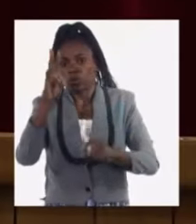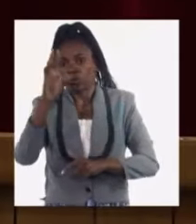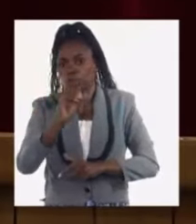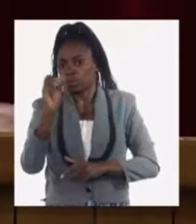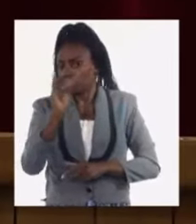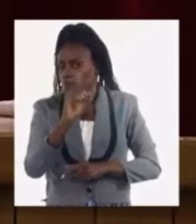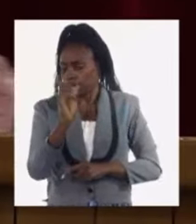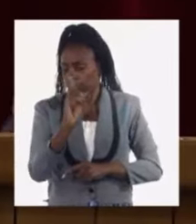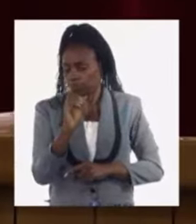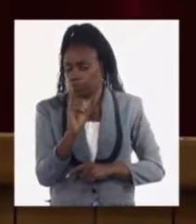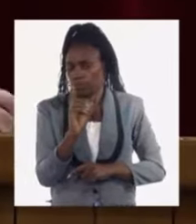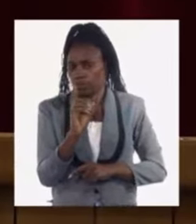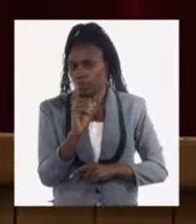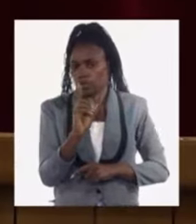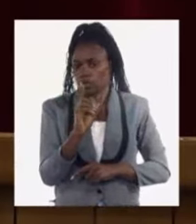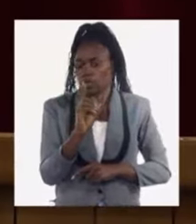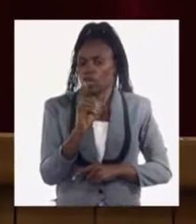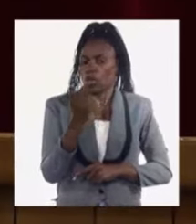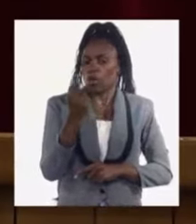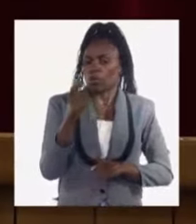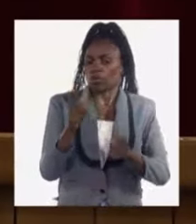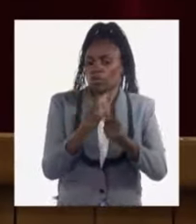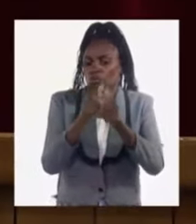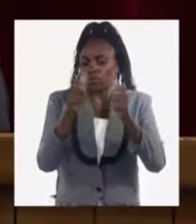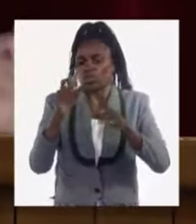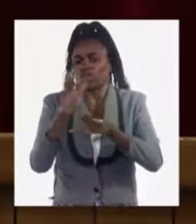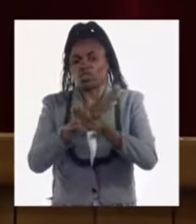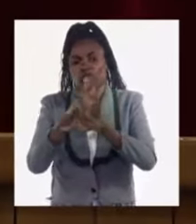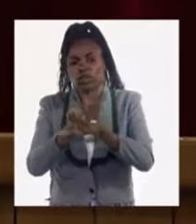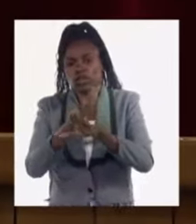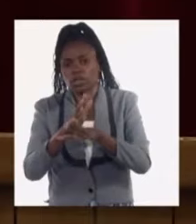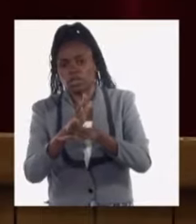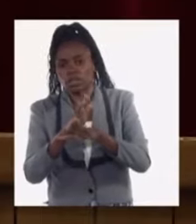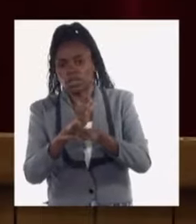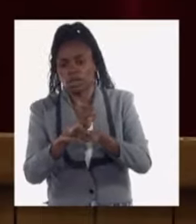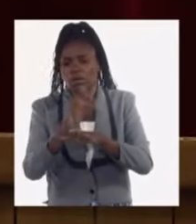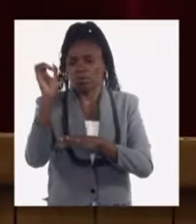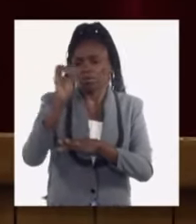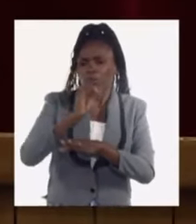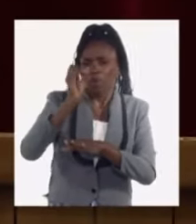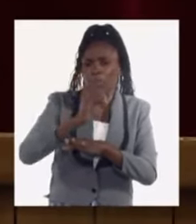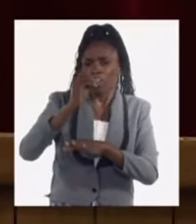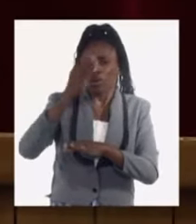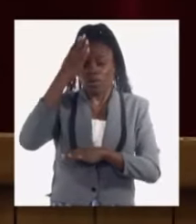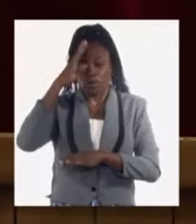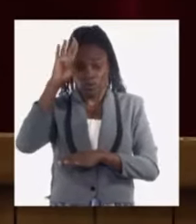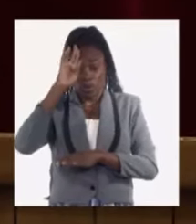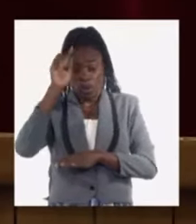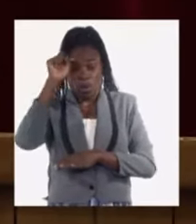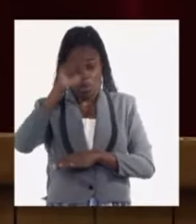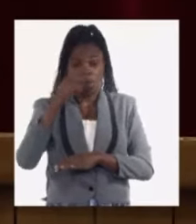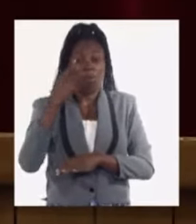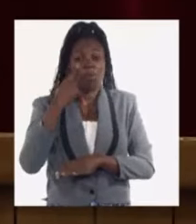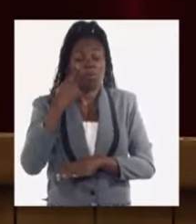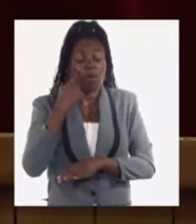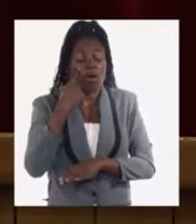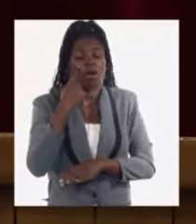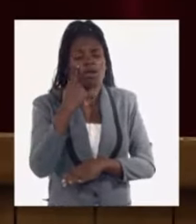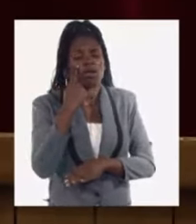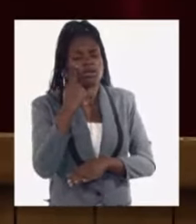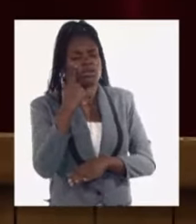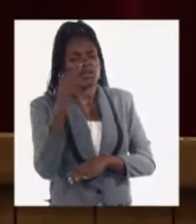O sea, los precios crecen de manera diferente. El promedio país que mide la Oficina Nacional de Estadística de Información que además